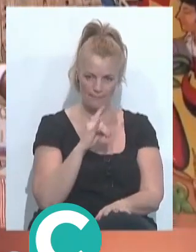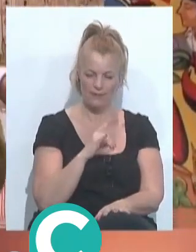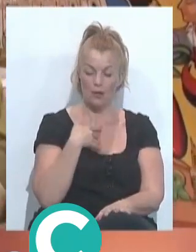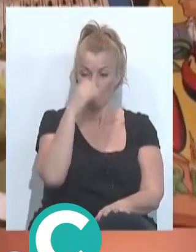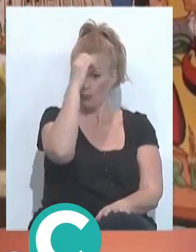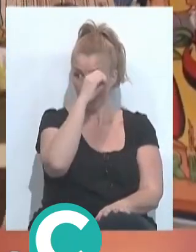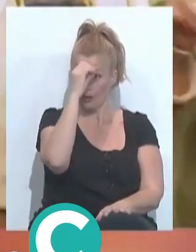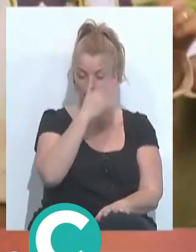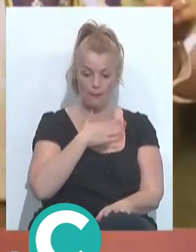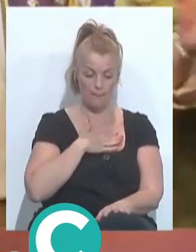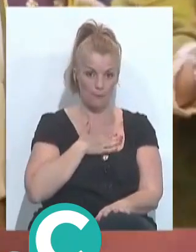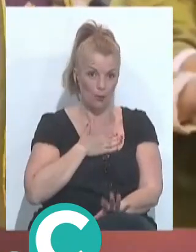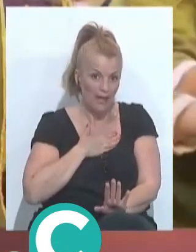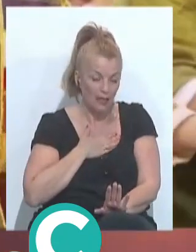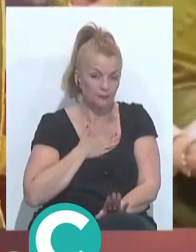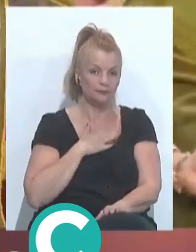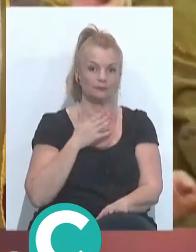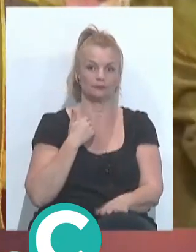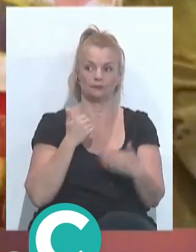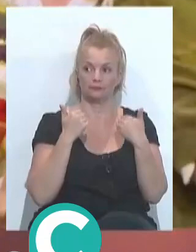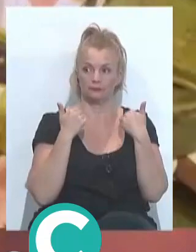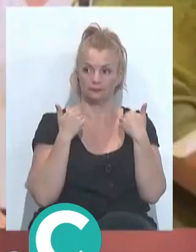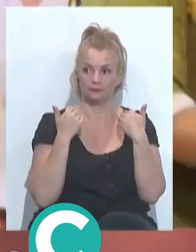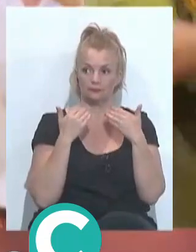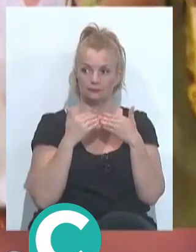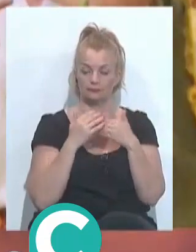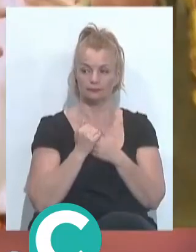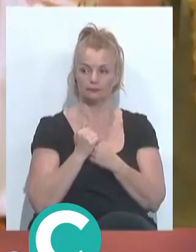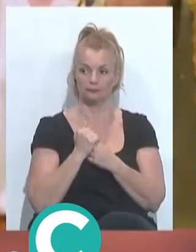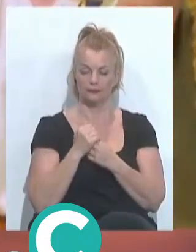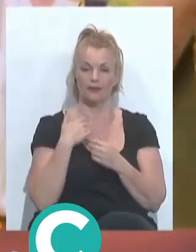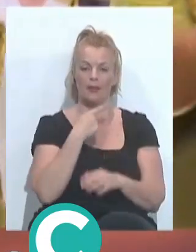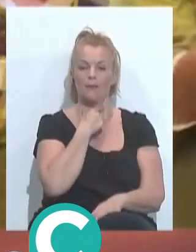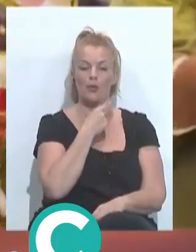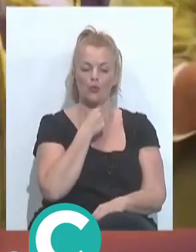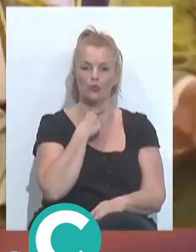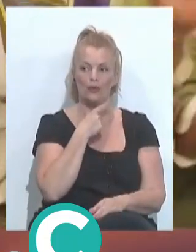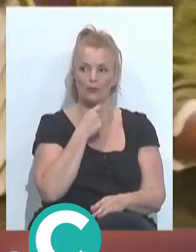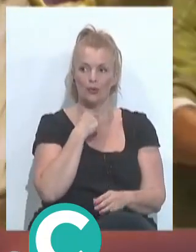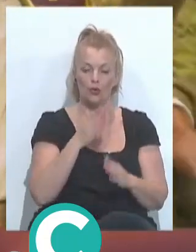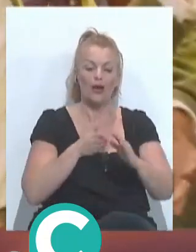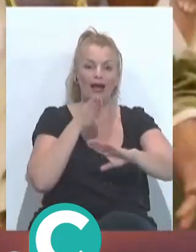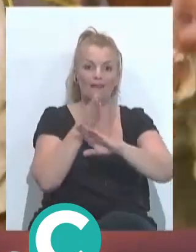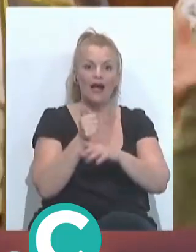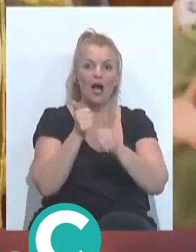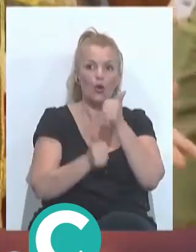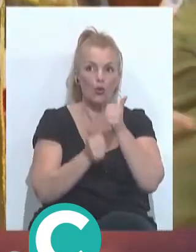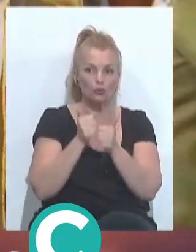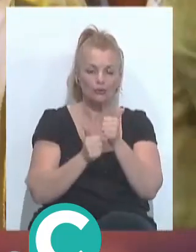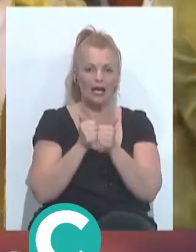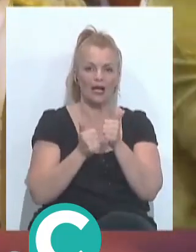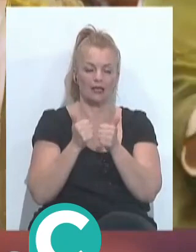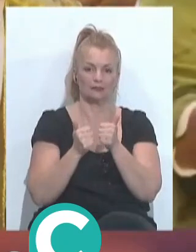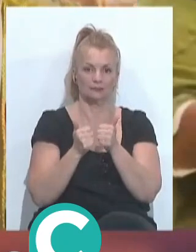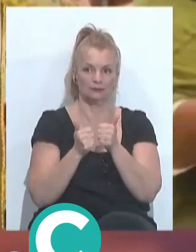mi opinión que es muy propia para mí a me gusta las agrupaciones que vayan a concursar y que vayan con